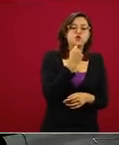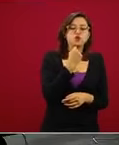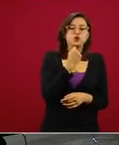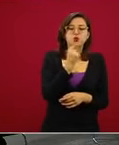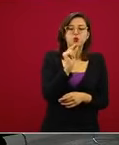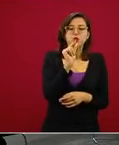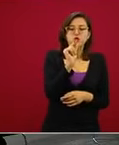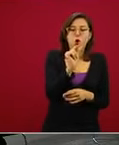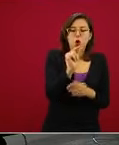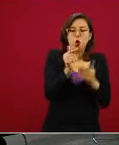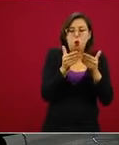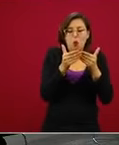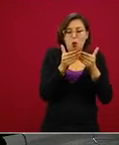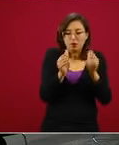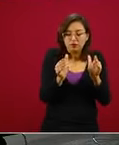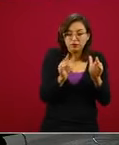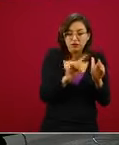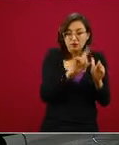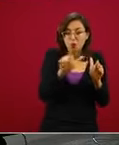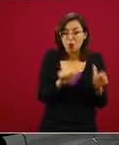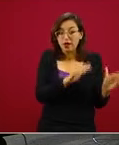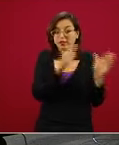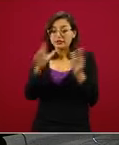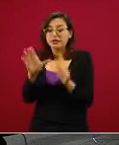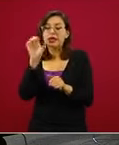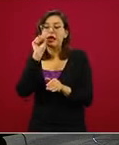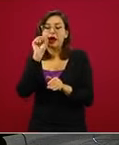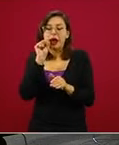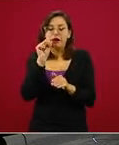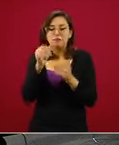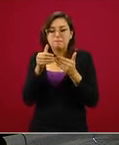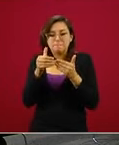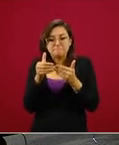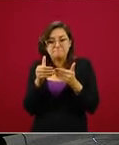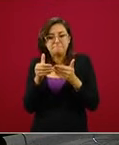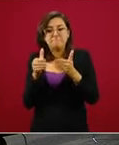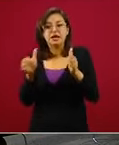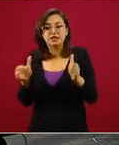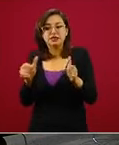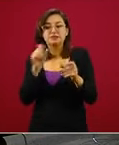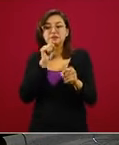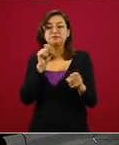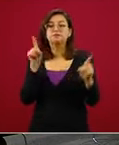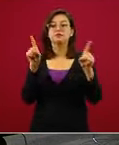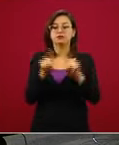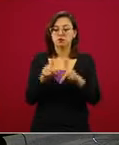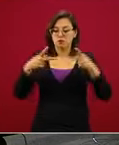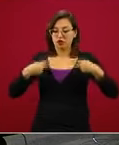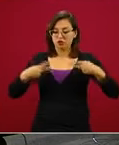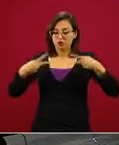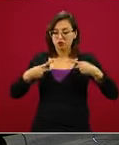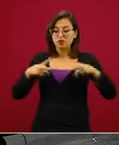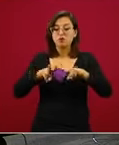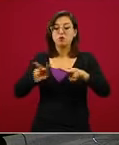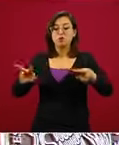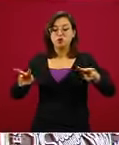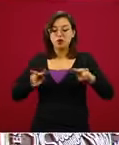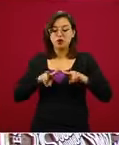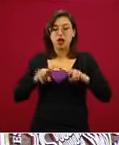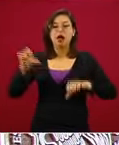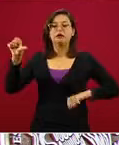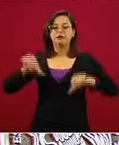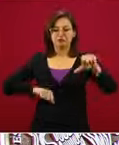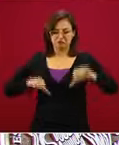abriendo y las personas vulnerables podrán incorporarse a las actividades laborales, pero con máximo